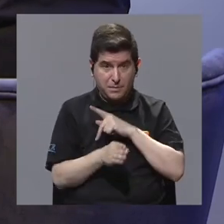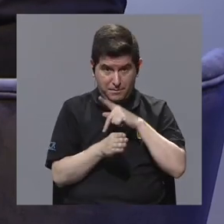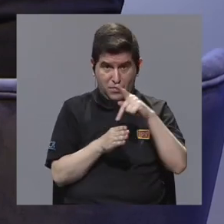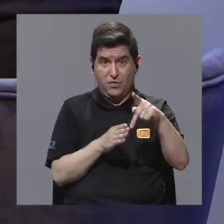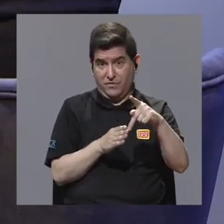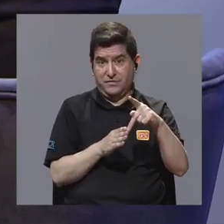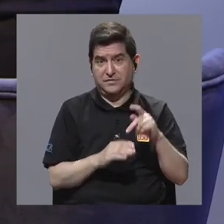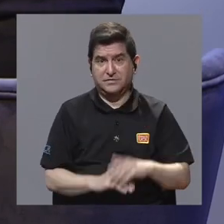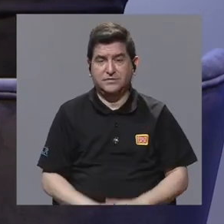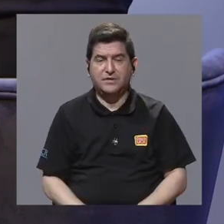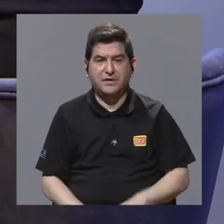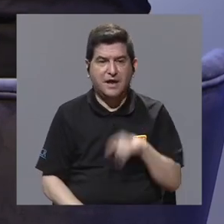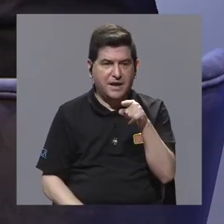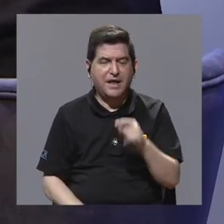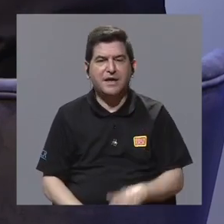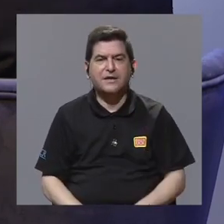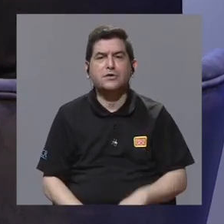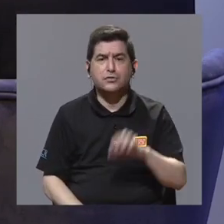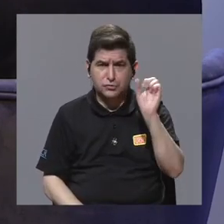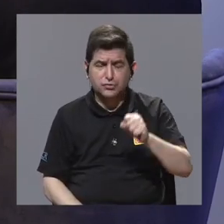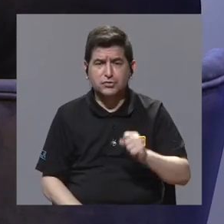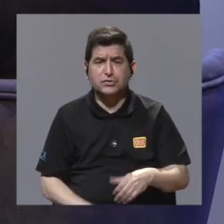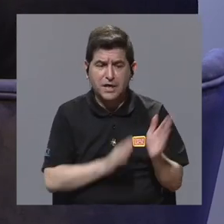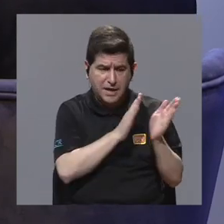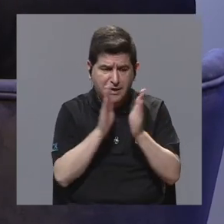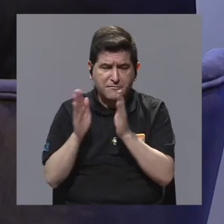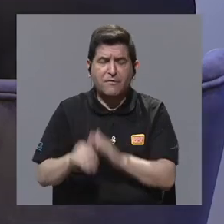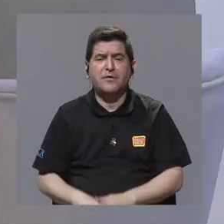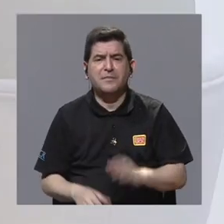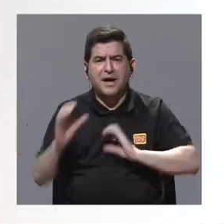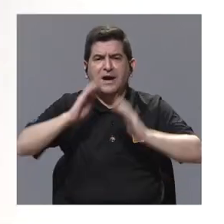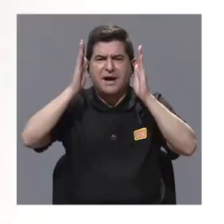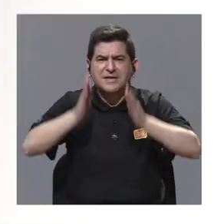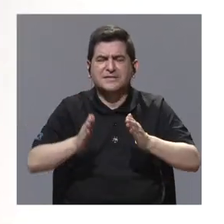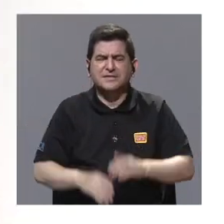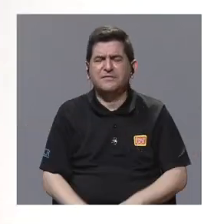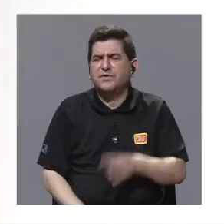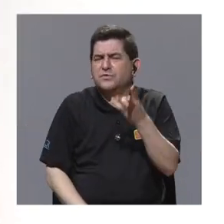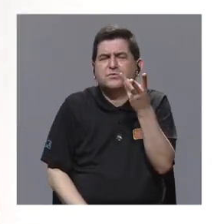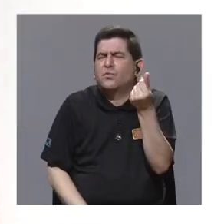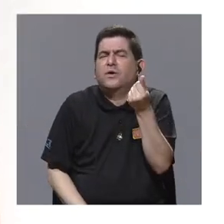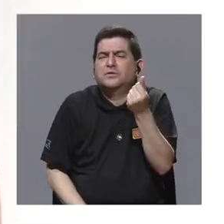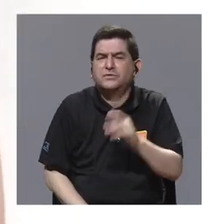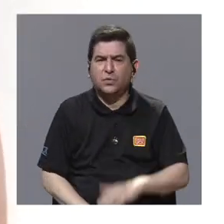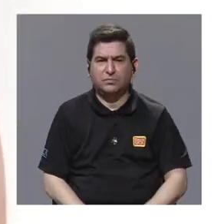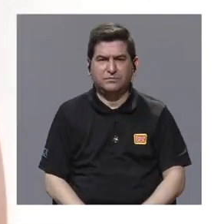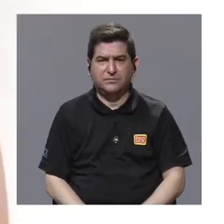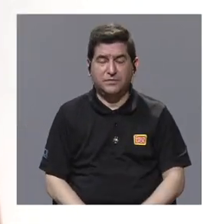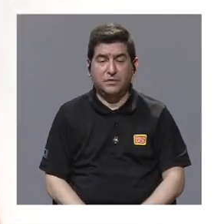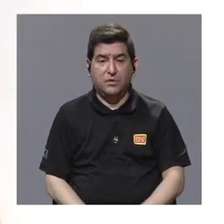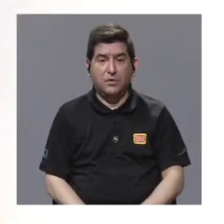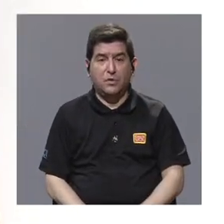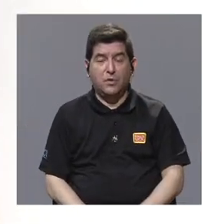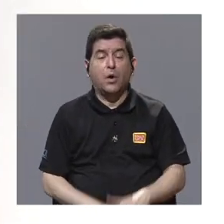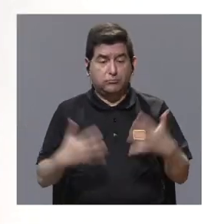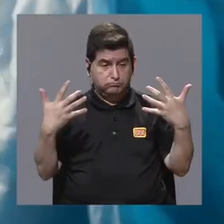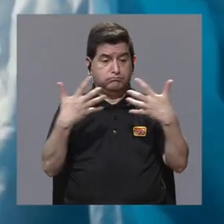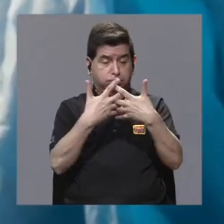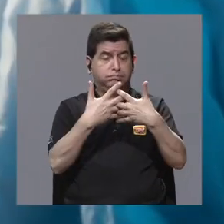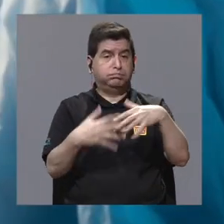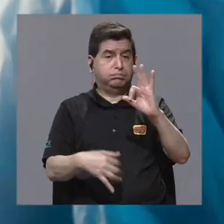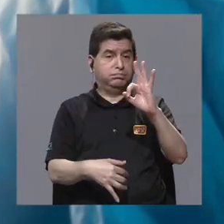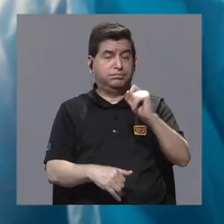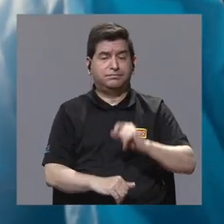profesionales que forman casualmente científicos y científicas? Bueno, es un gran complemento.